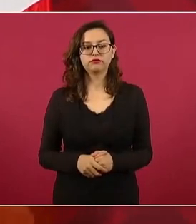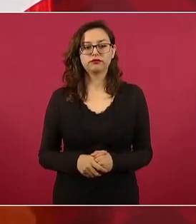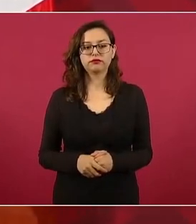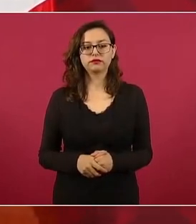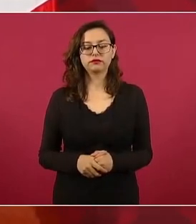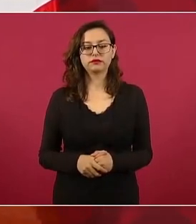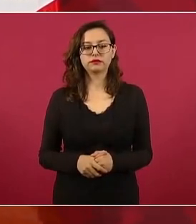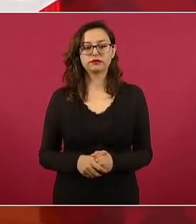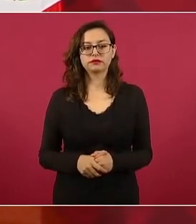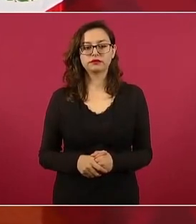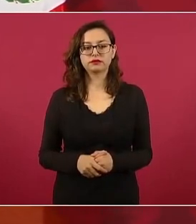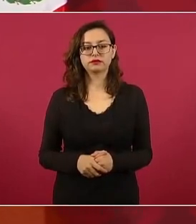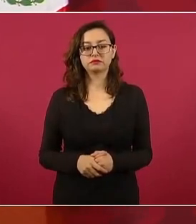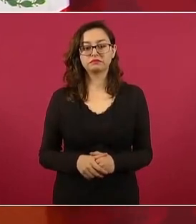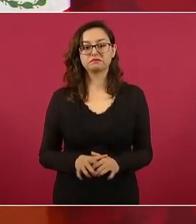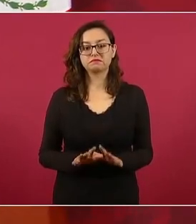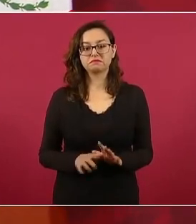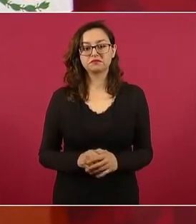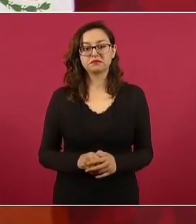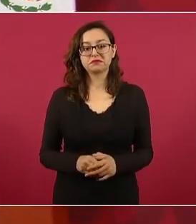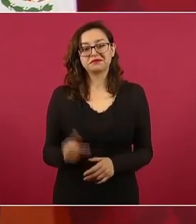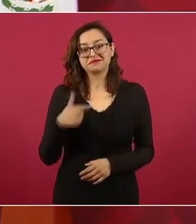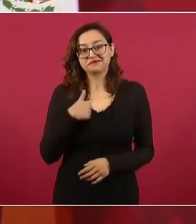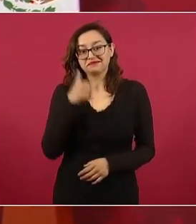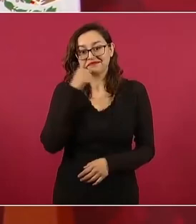Nada más que siempre tengo otros datos, ¿no?